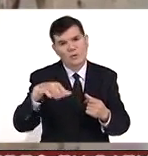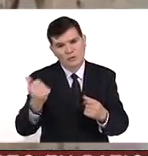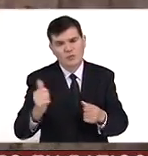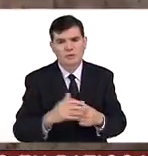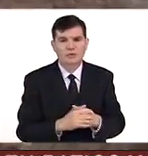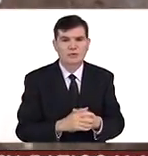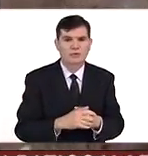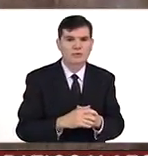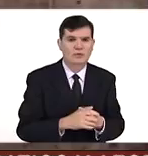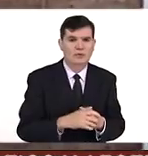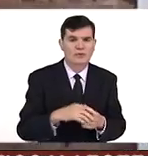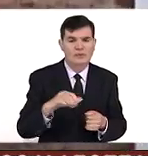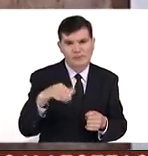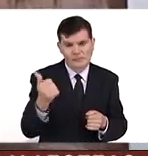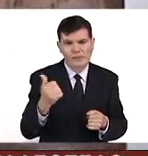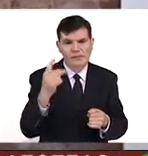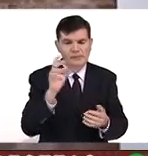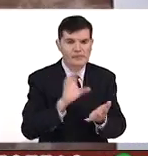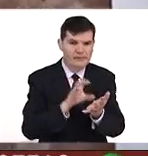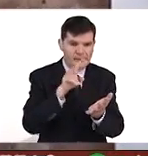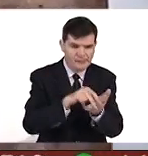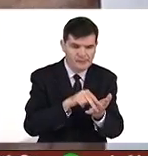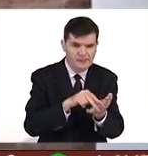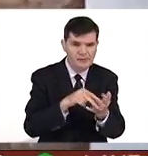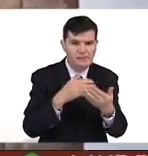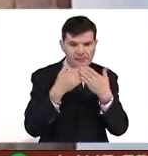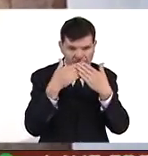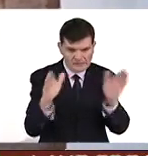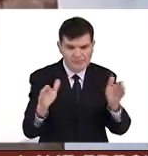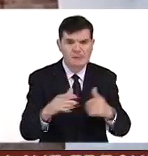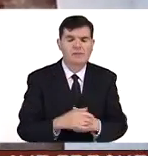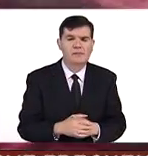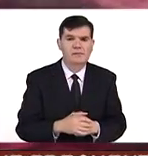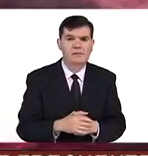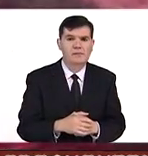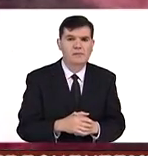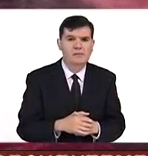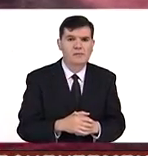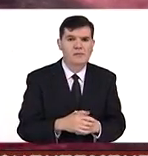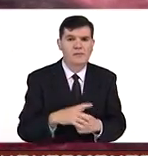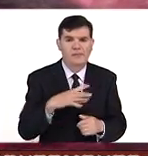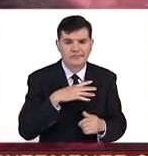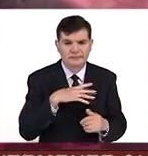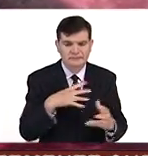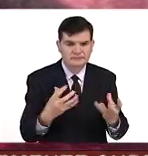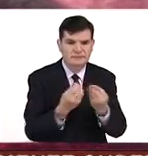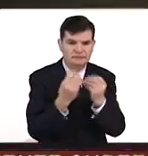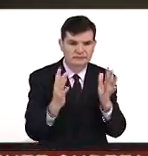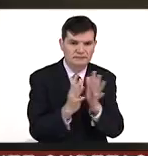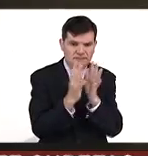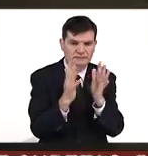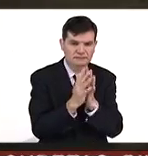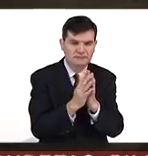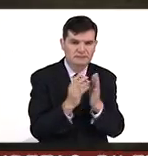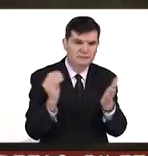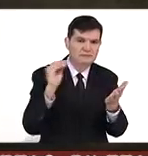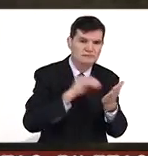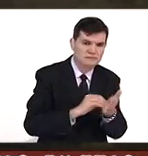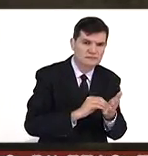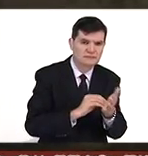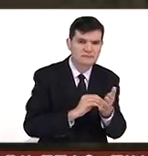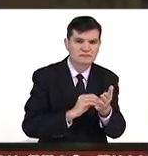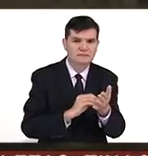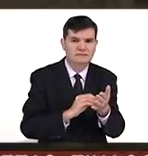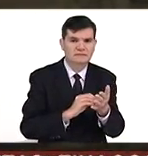convocatoria abierta en donde participaron, aplicaron